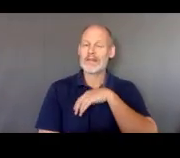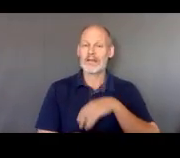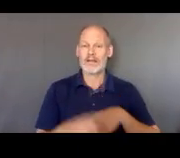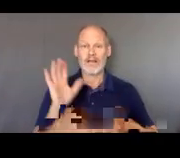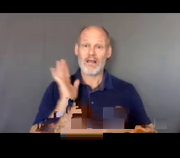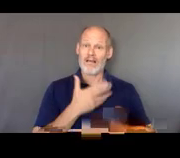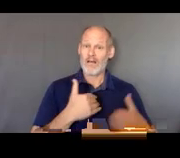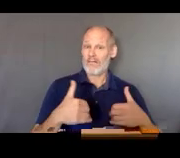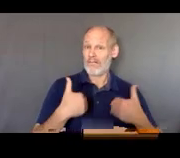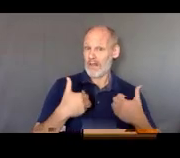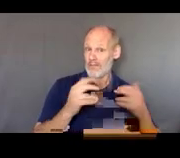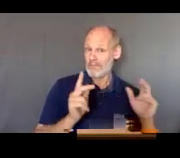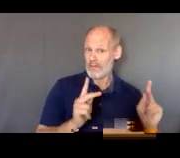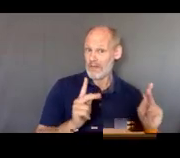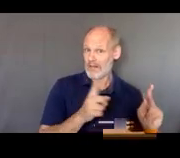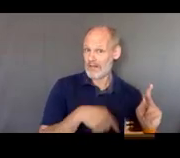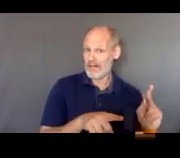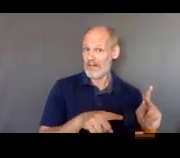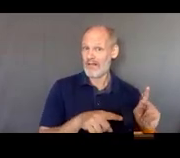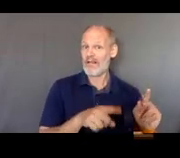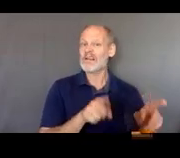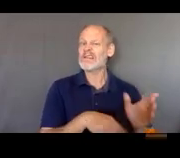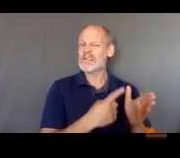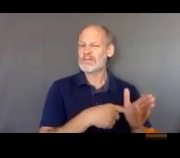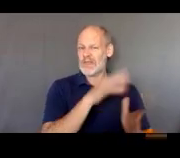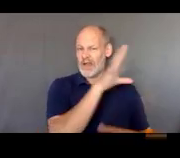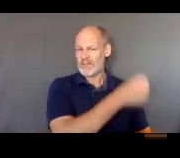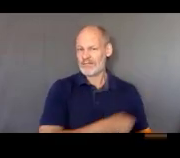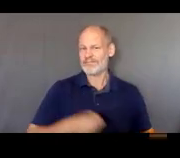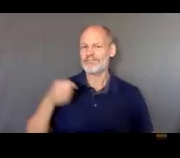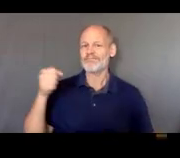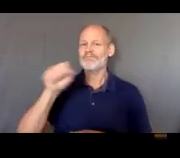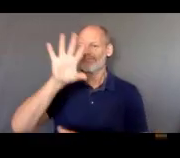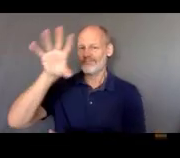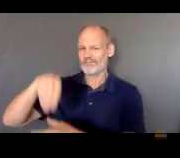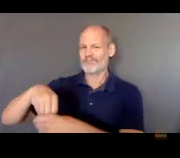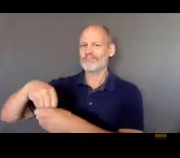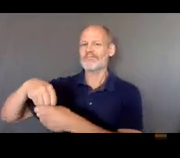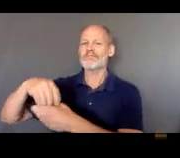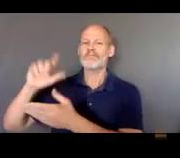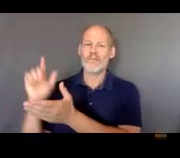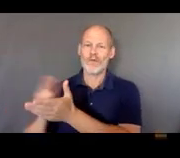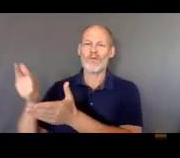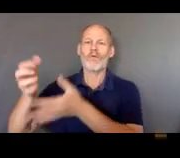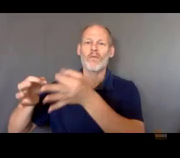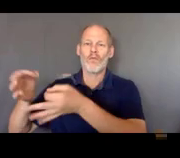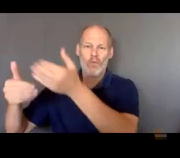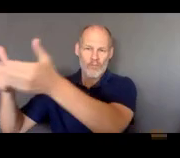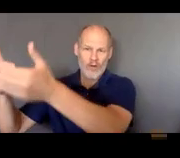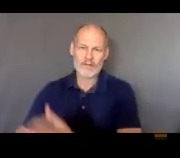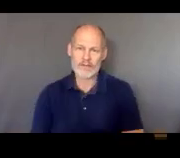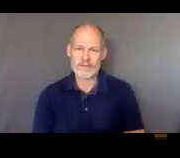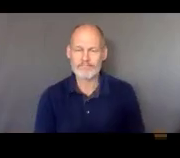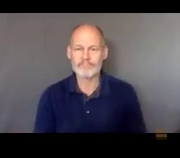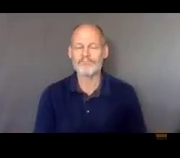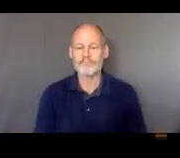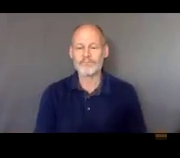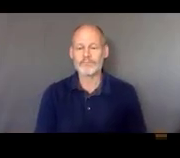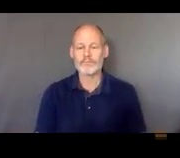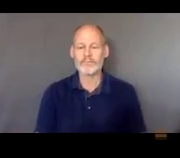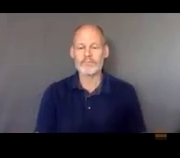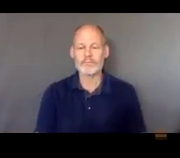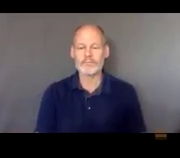están metidas en lo que es el proceso legal penal y también trabajamos para